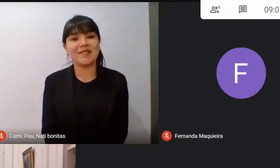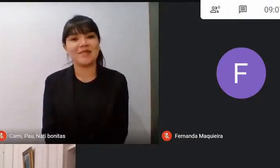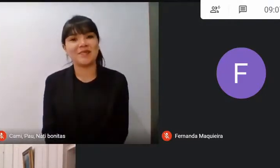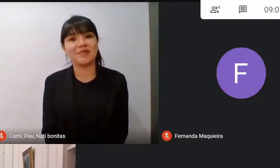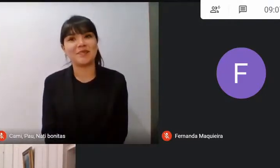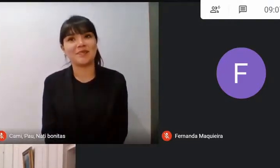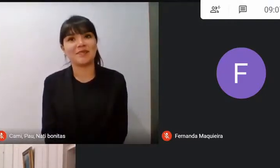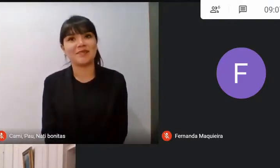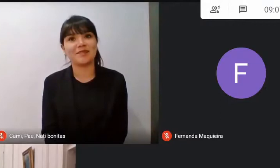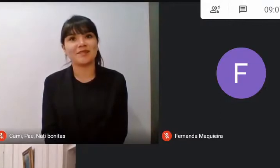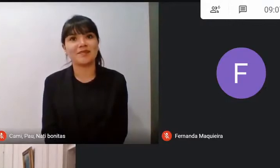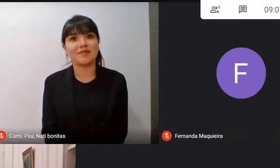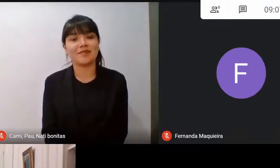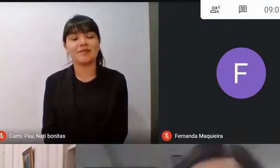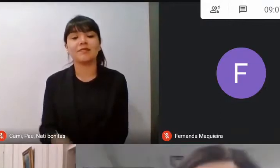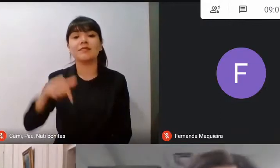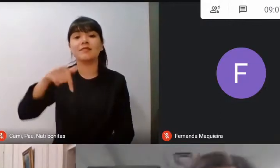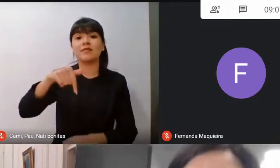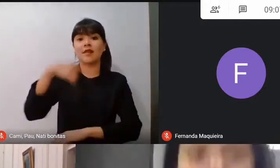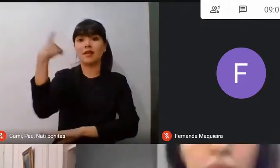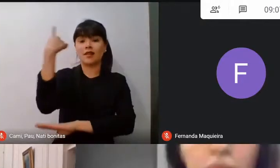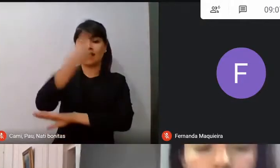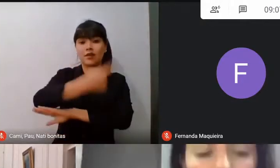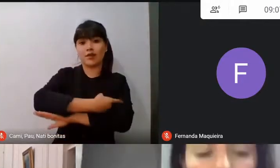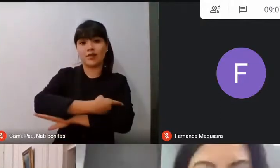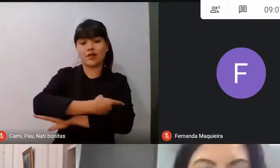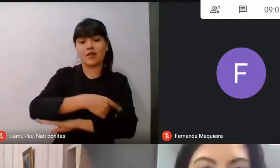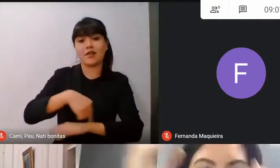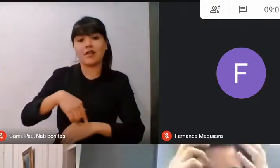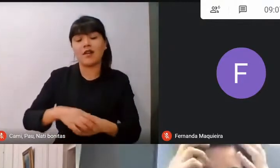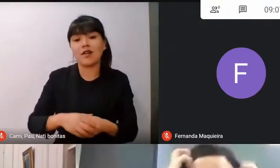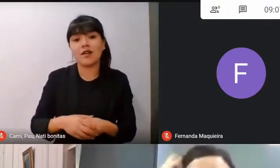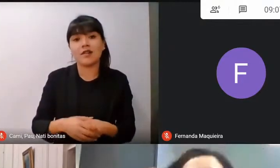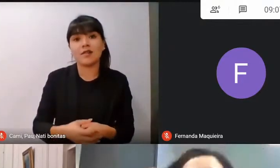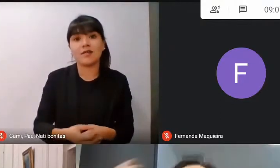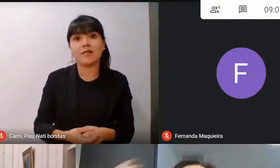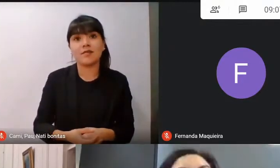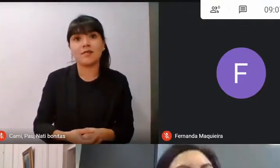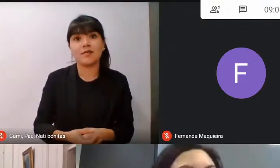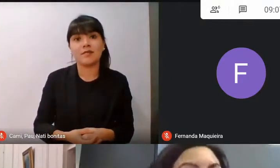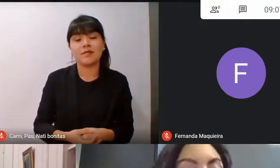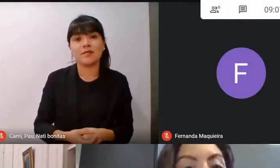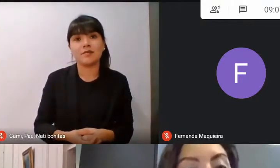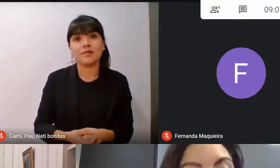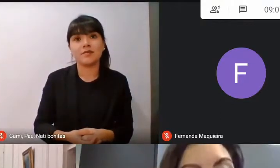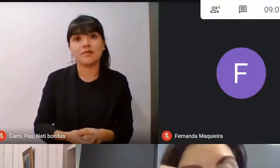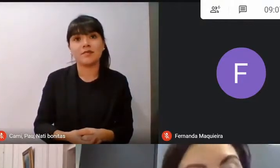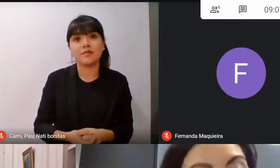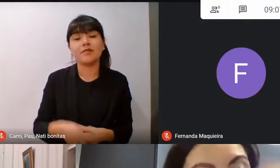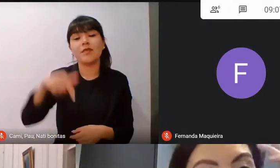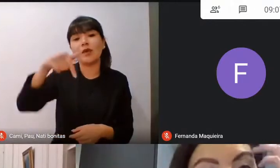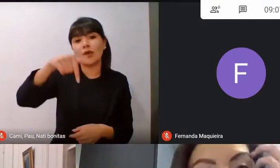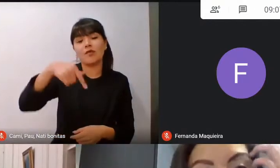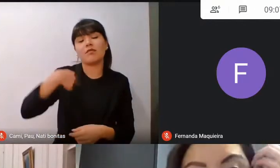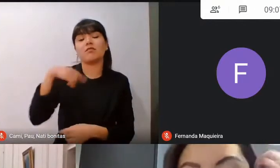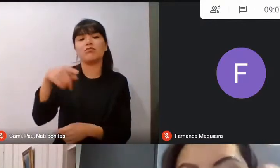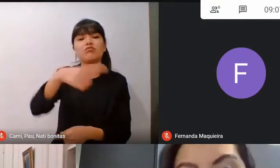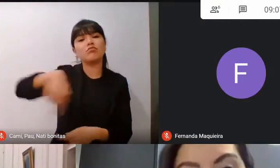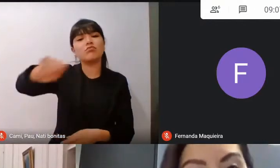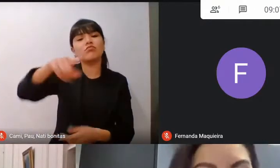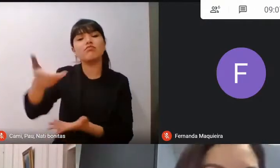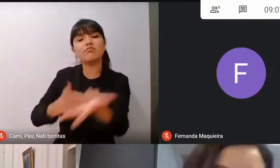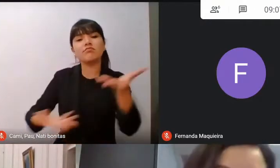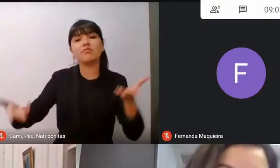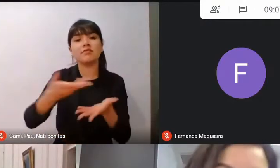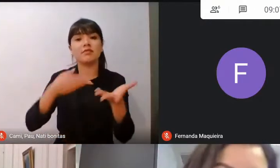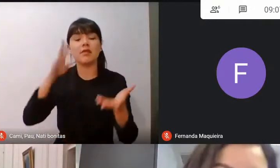En esta jornada, vamos a reflexionar acerca de las